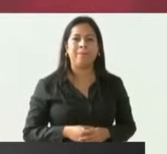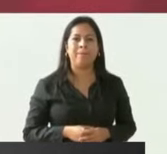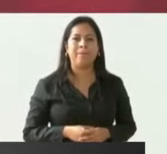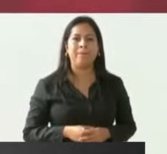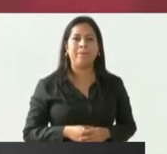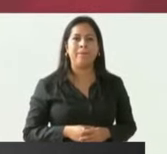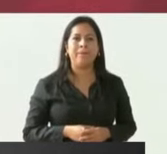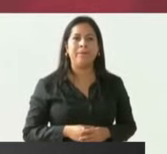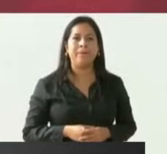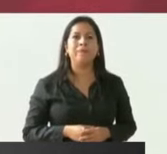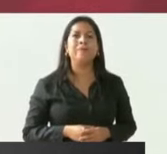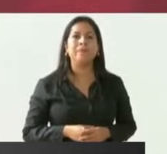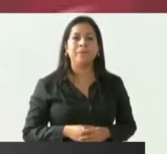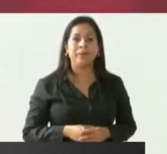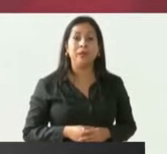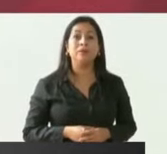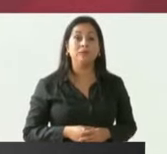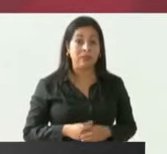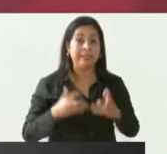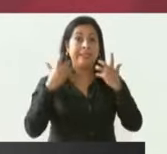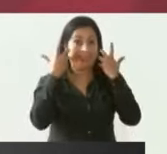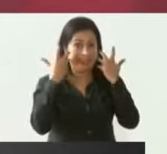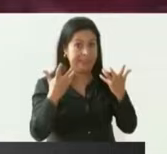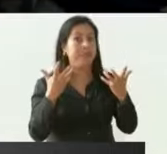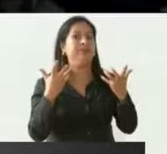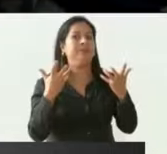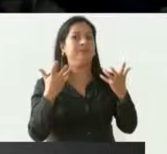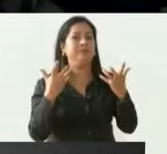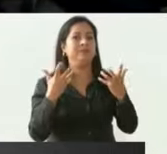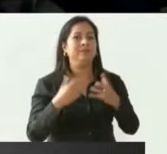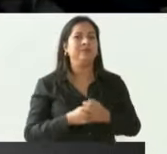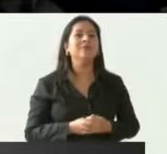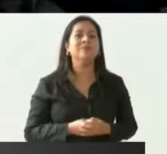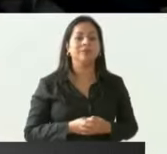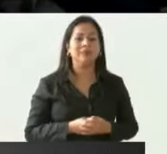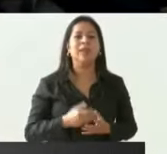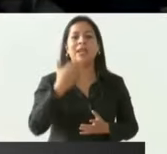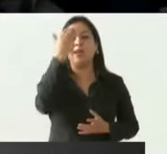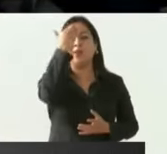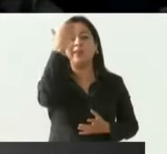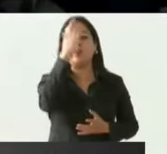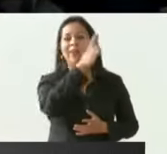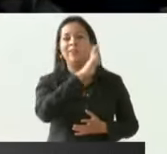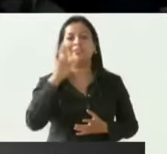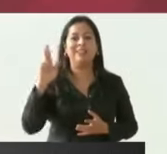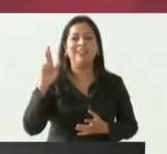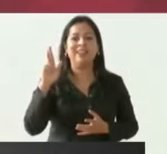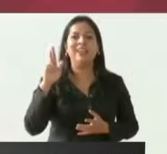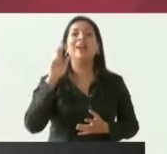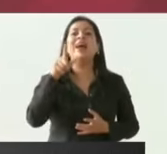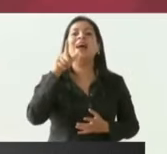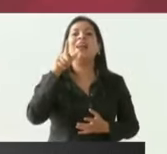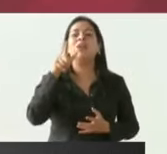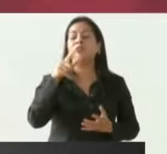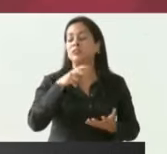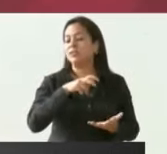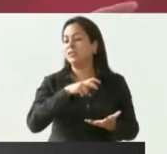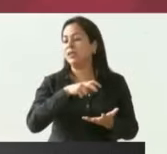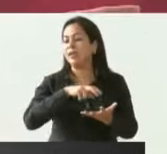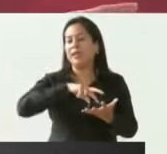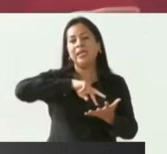y aquí quiero hacer un reconocimiento a los ingenieros